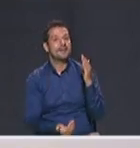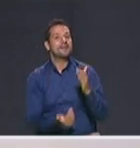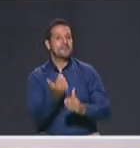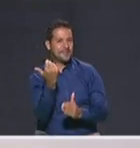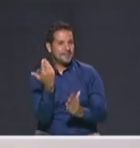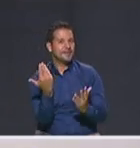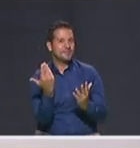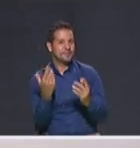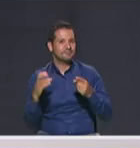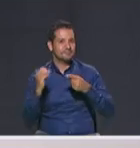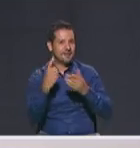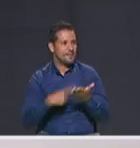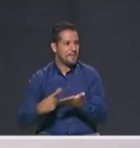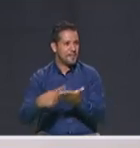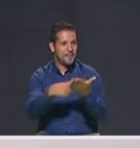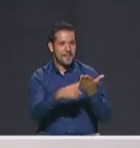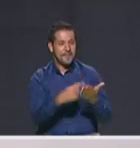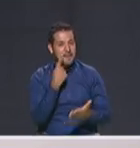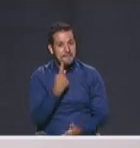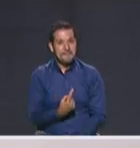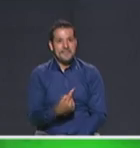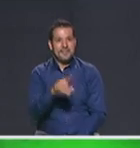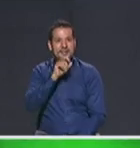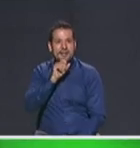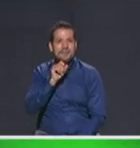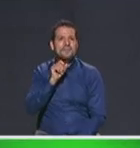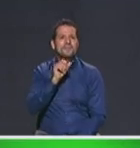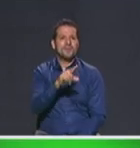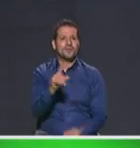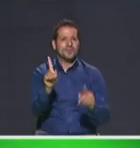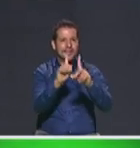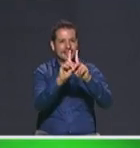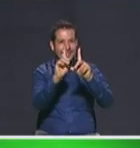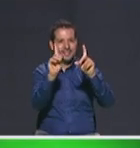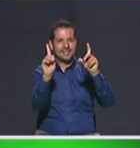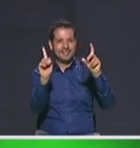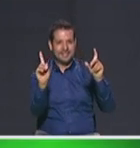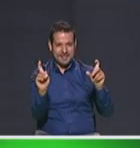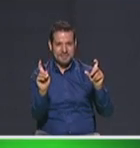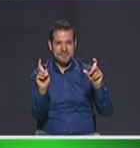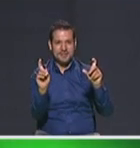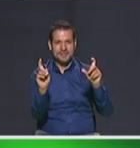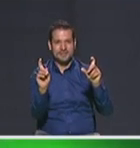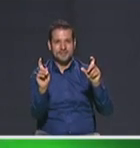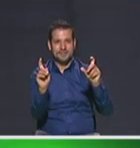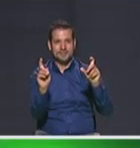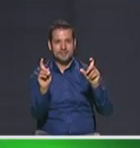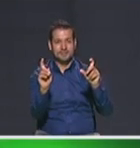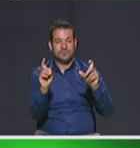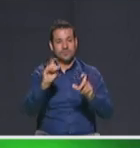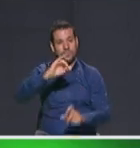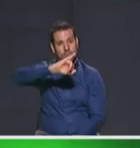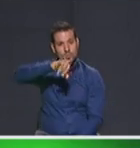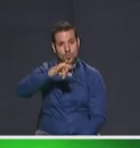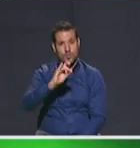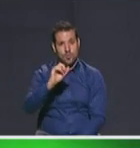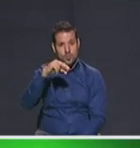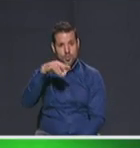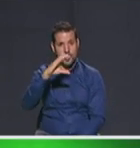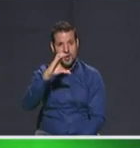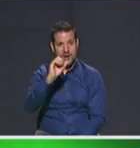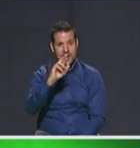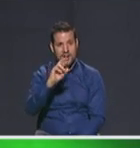materia, Mónica. La primera pregunta relacionada con temas de seguridad la iniciamos con el doctor Juan Carlos Vélez Uribe.